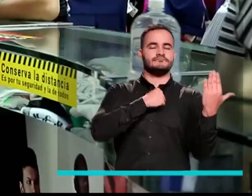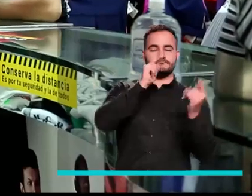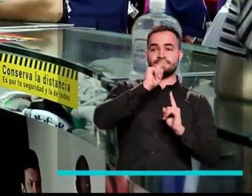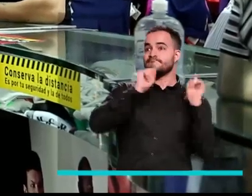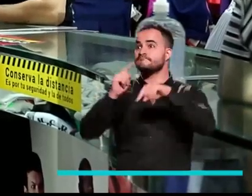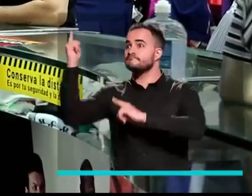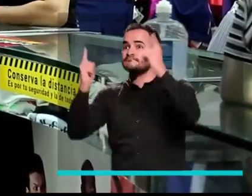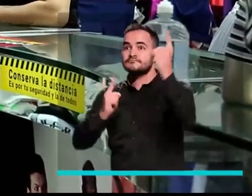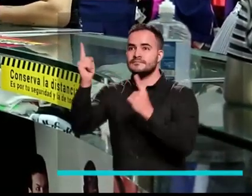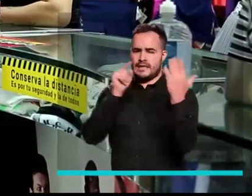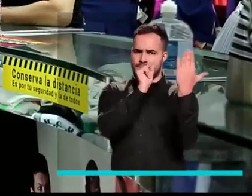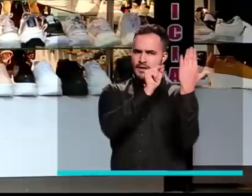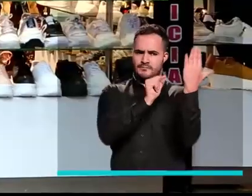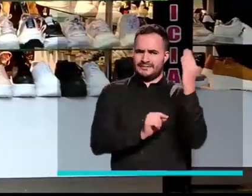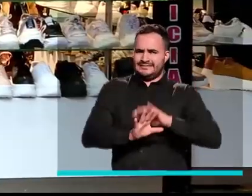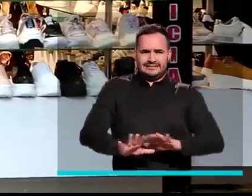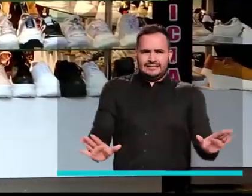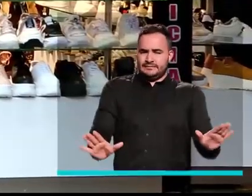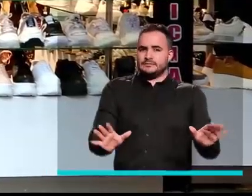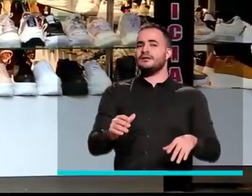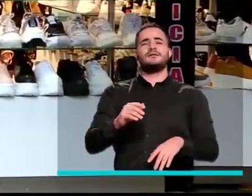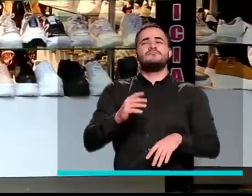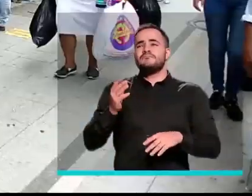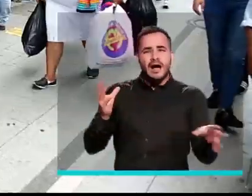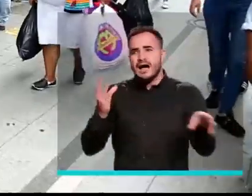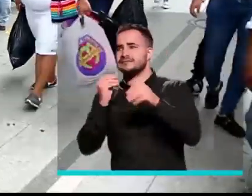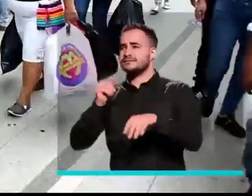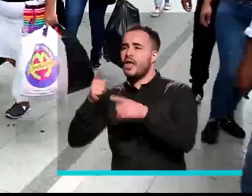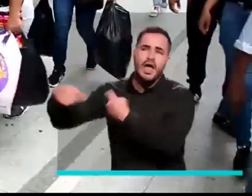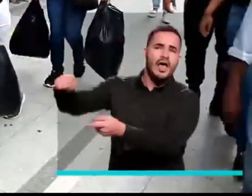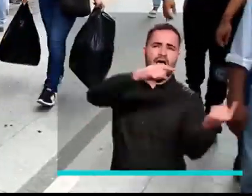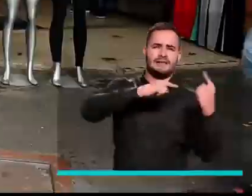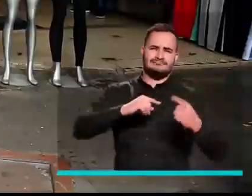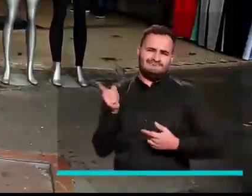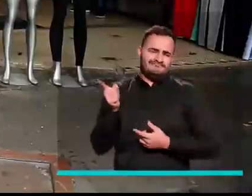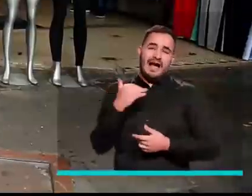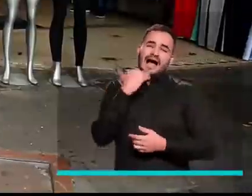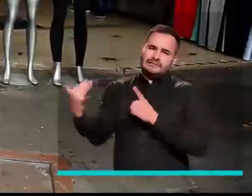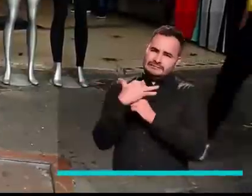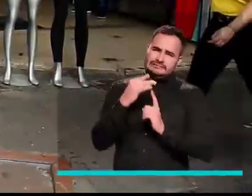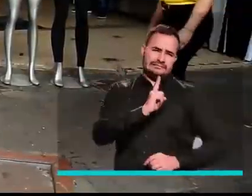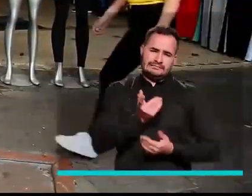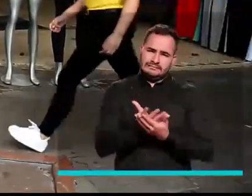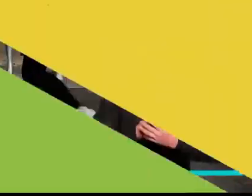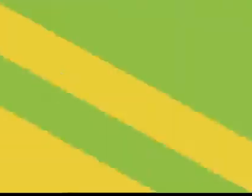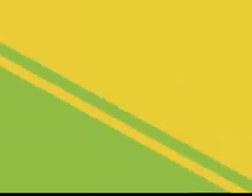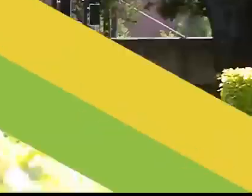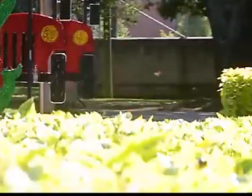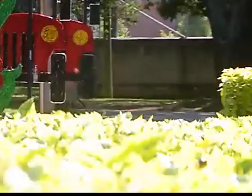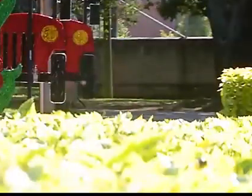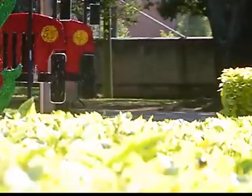ir directamente a hacer la actividad. Evitemos aumentar la circulación, eso que hacemos que se llama vitrinear.